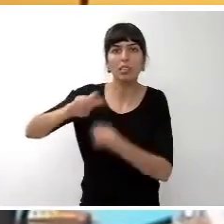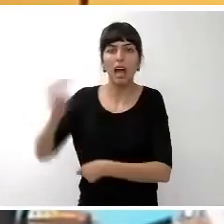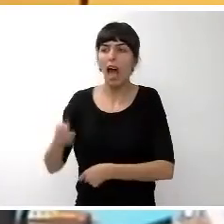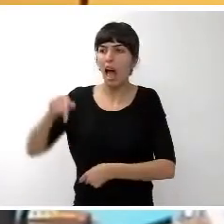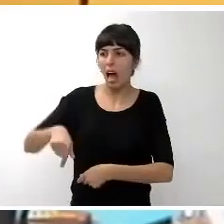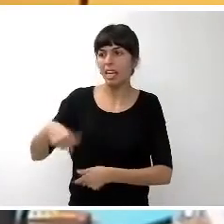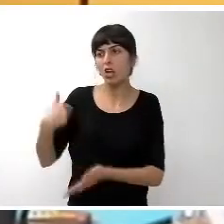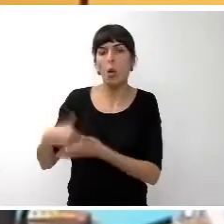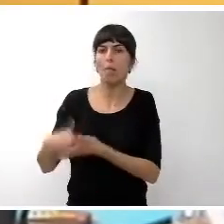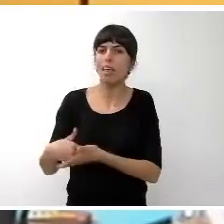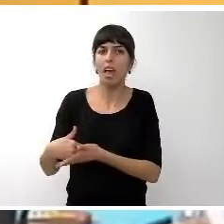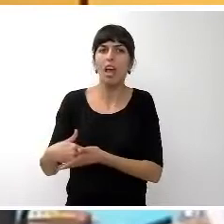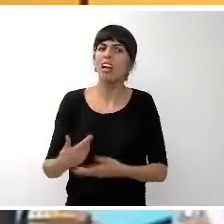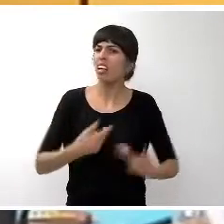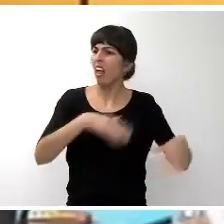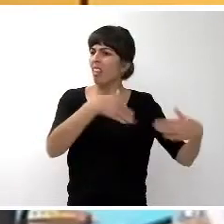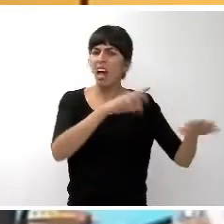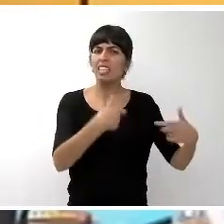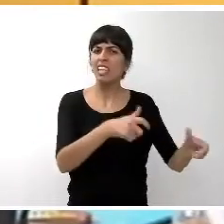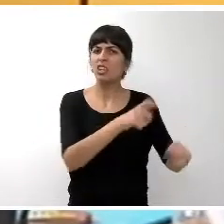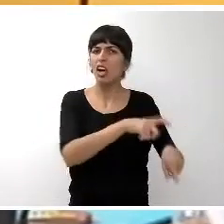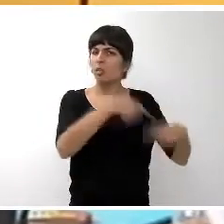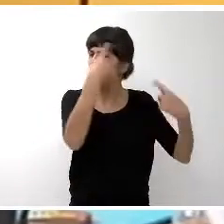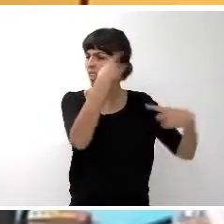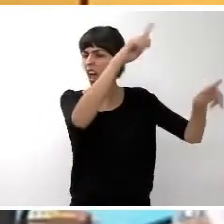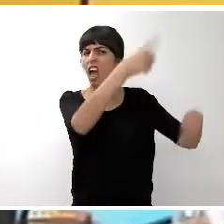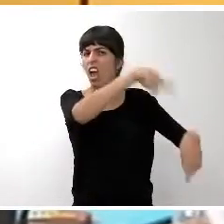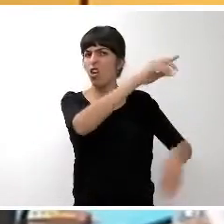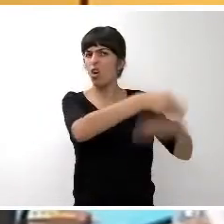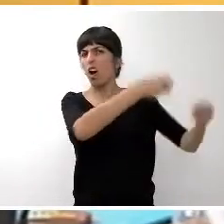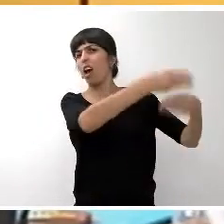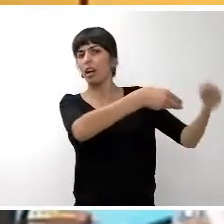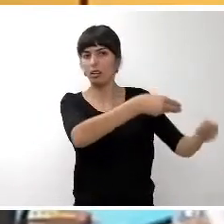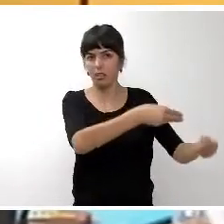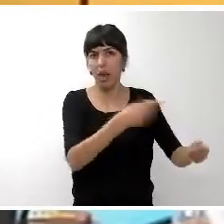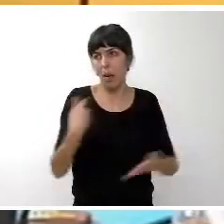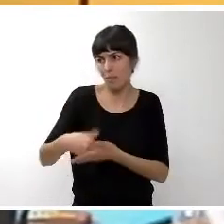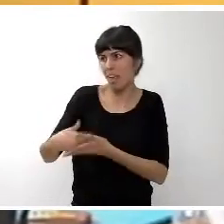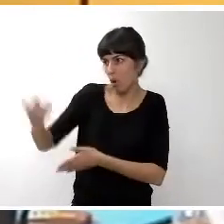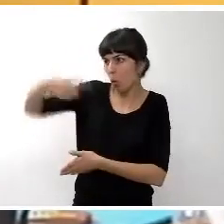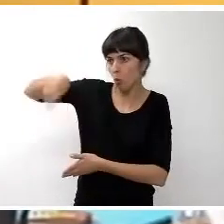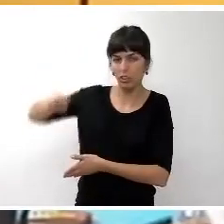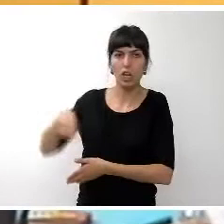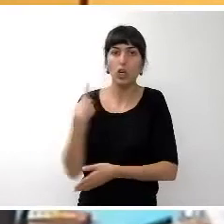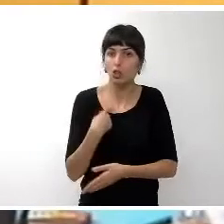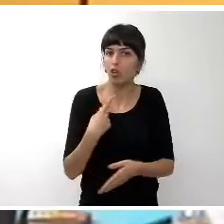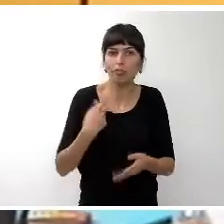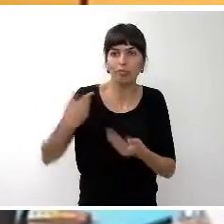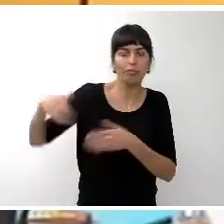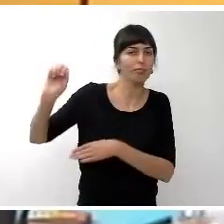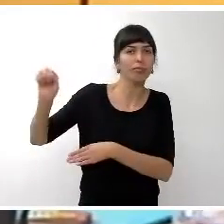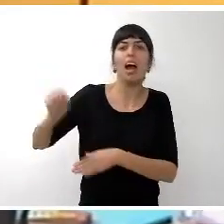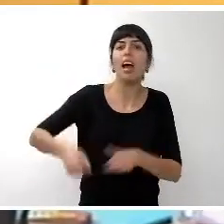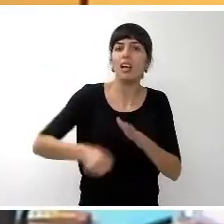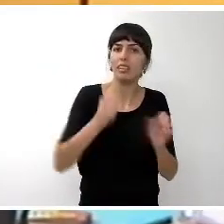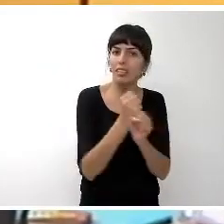sitios y dejemos a ese sector que se las entienda. Nosotros hemos trabajado mucho y vamos a seguir trabajando por el